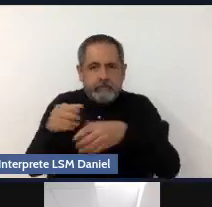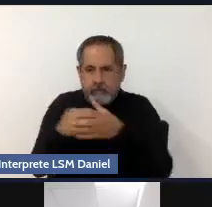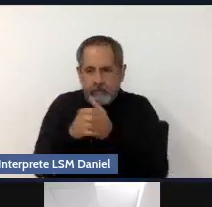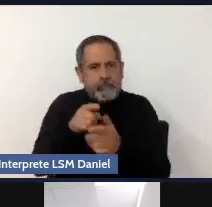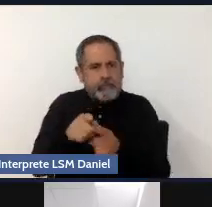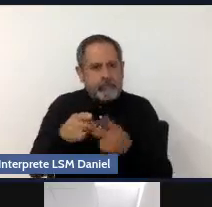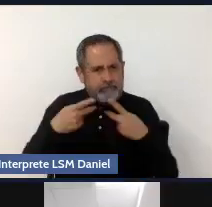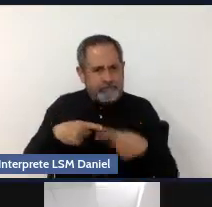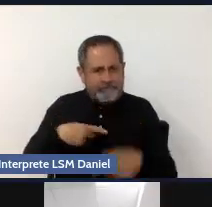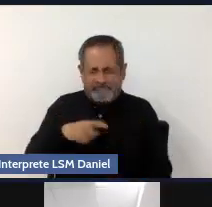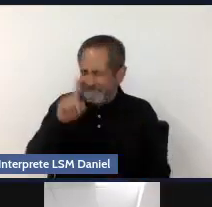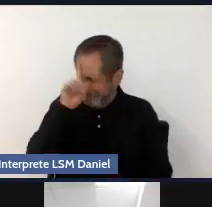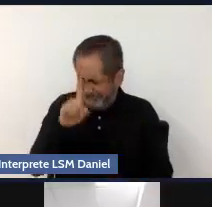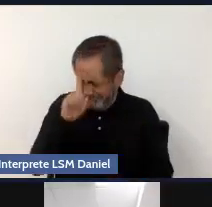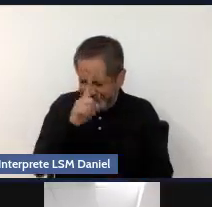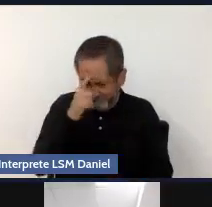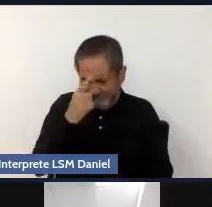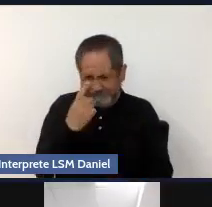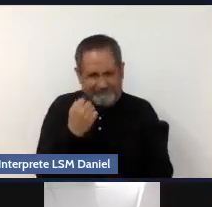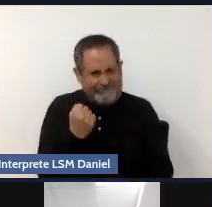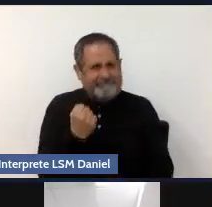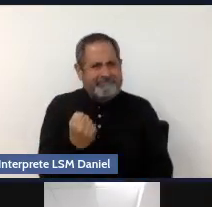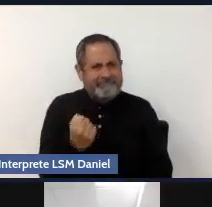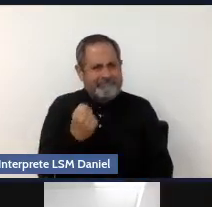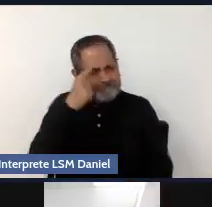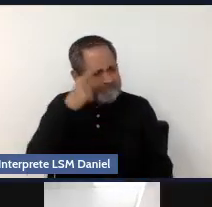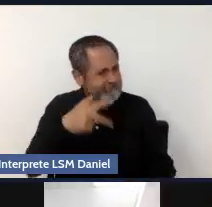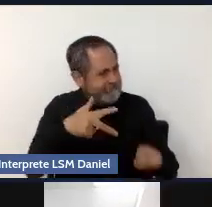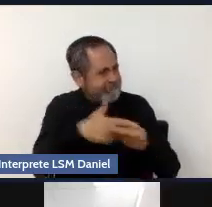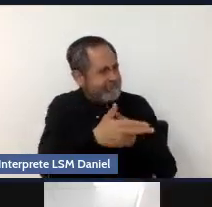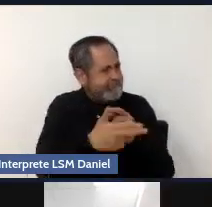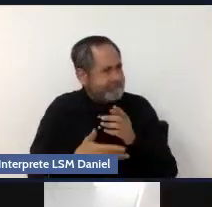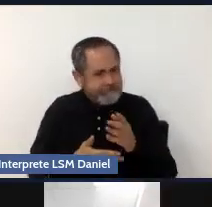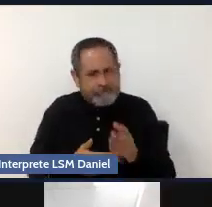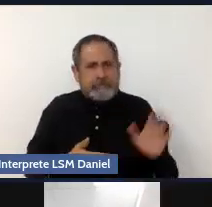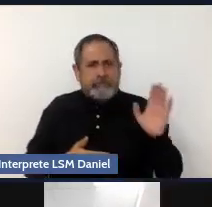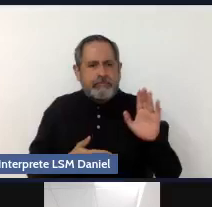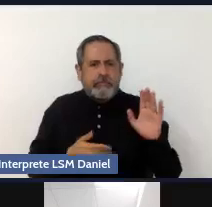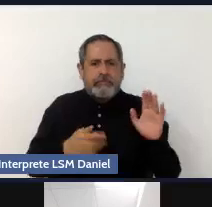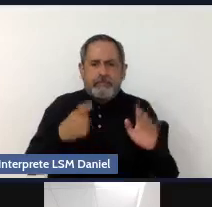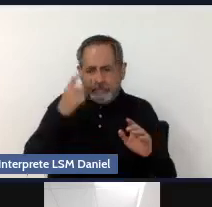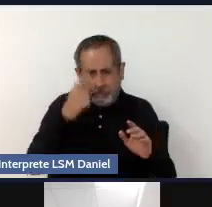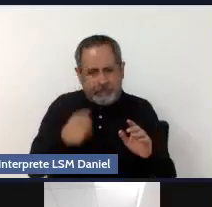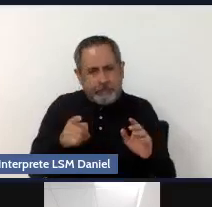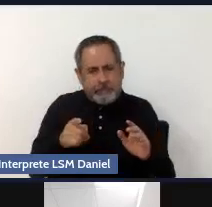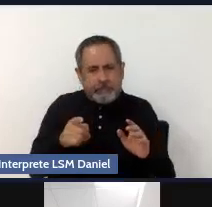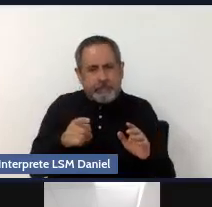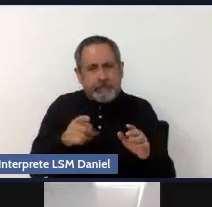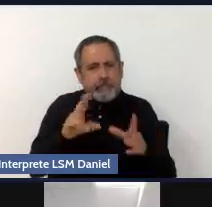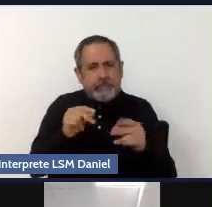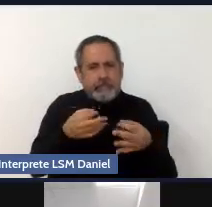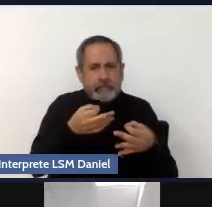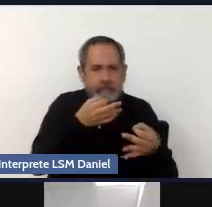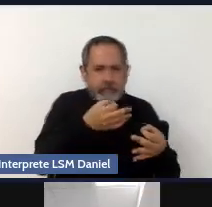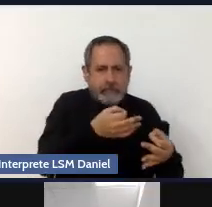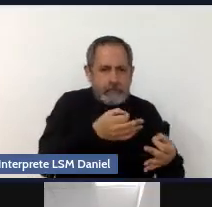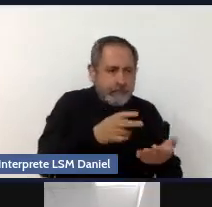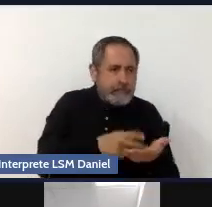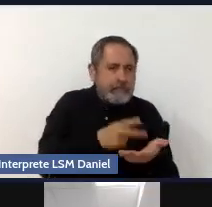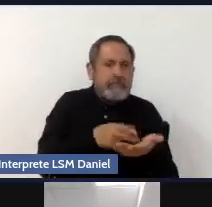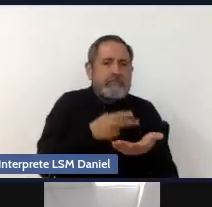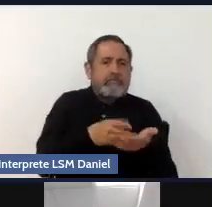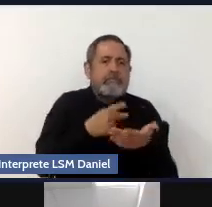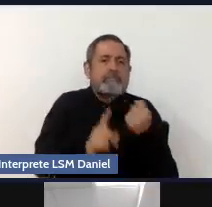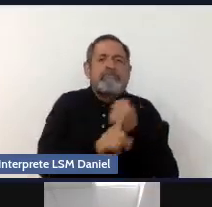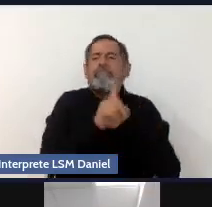para contrarrestar esta situación que se ha desarrollado de consumo problemático o de